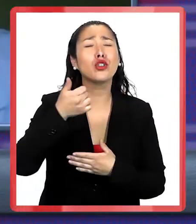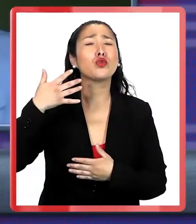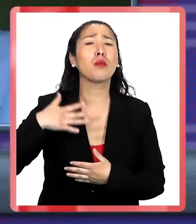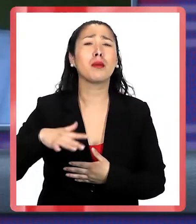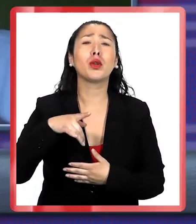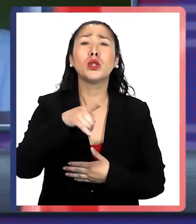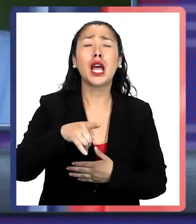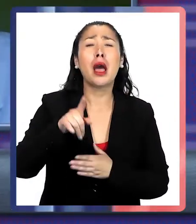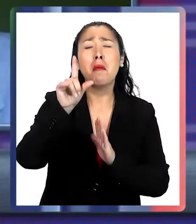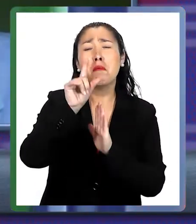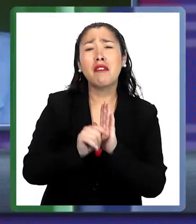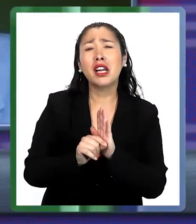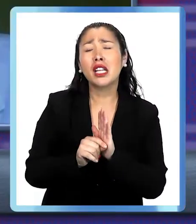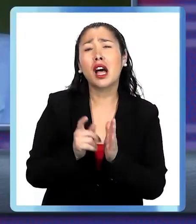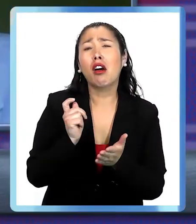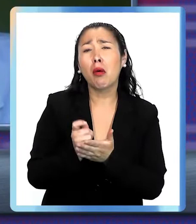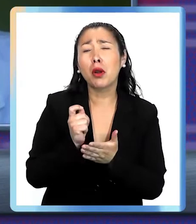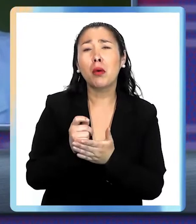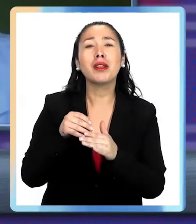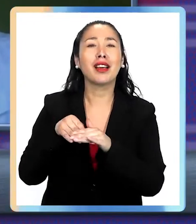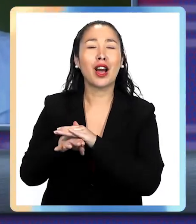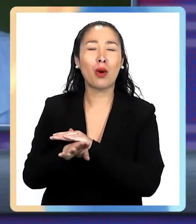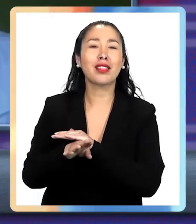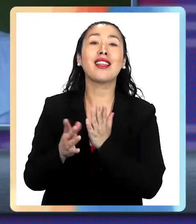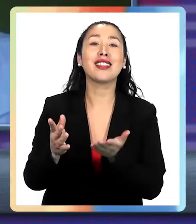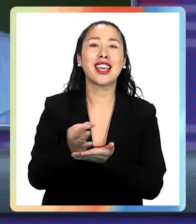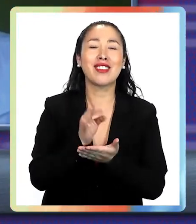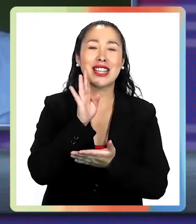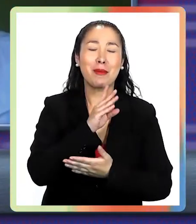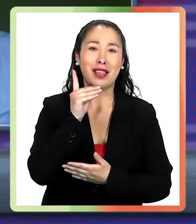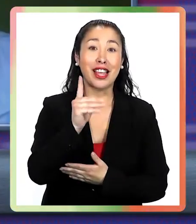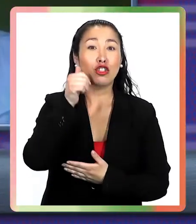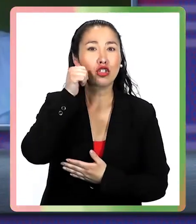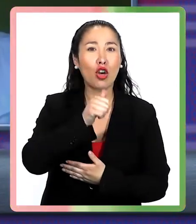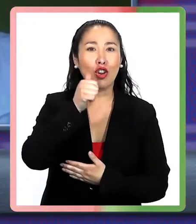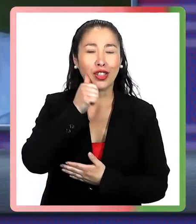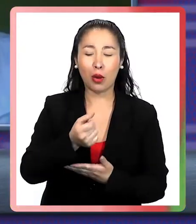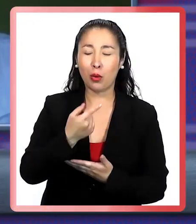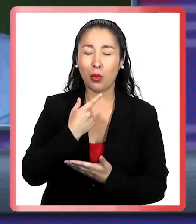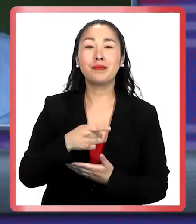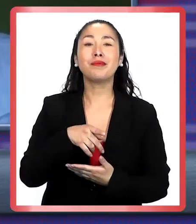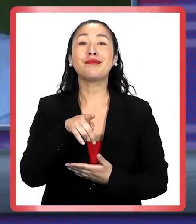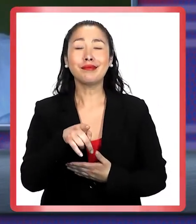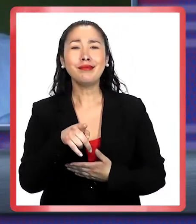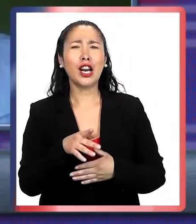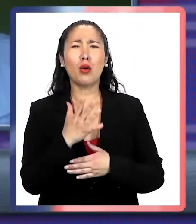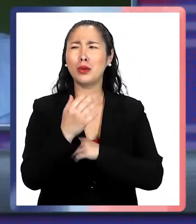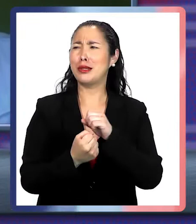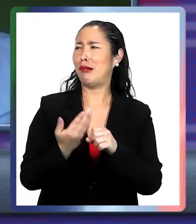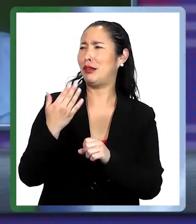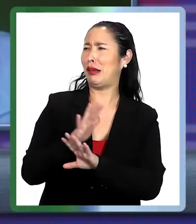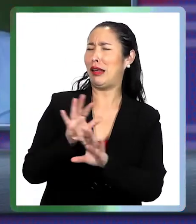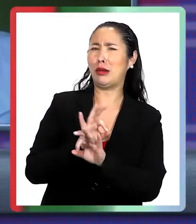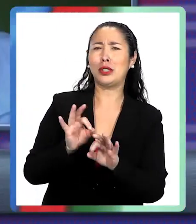Usted cómprese la más barata, que tenga una dosis adecuada de vitamina D todos los días. Y ahí no me voy a refriar, aunque hace como 5